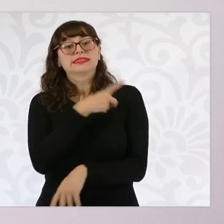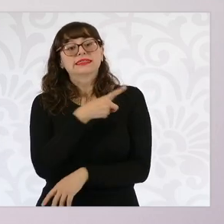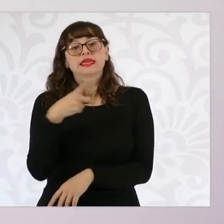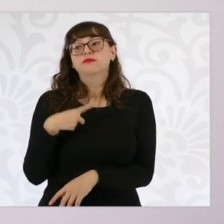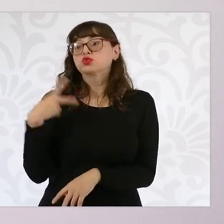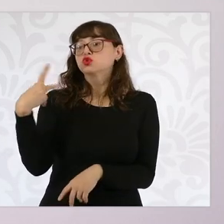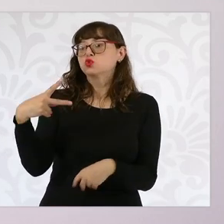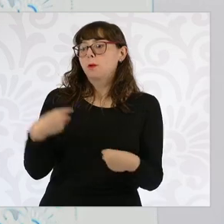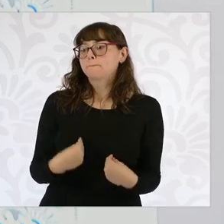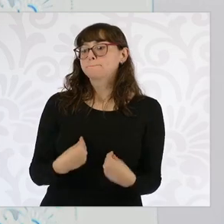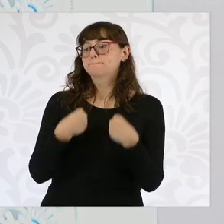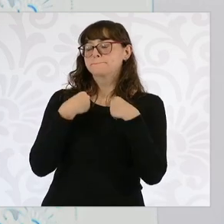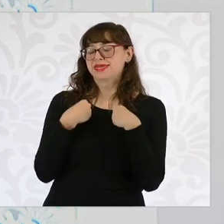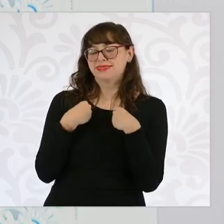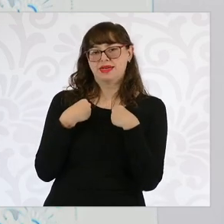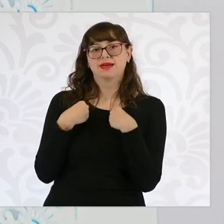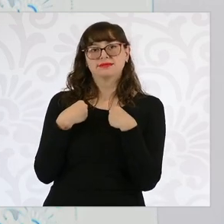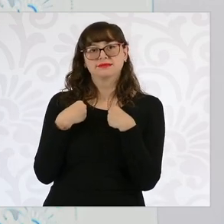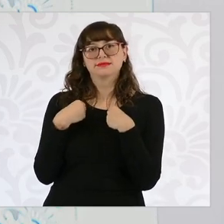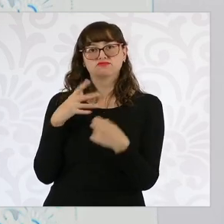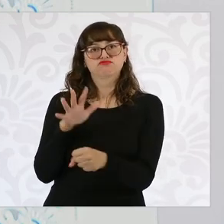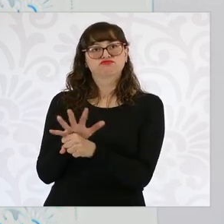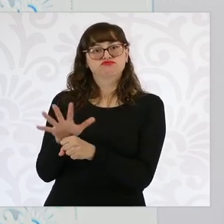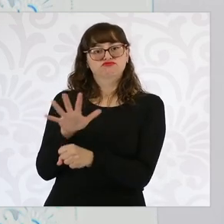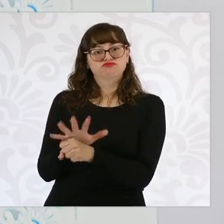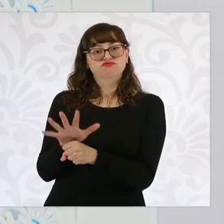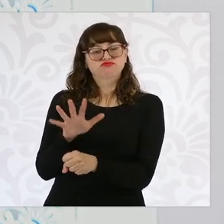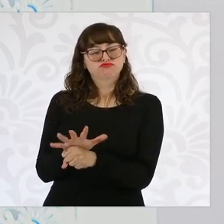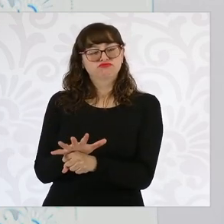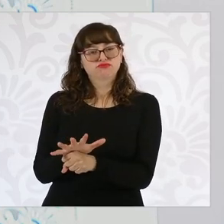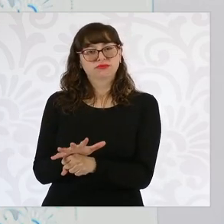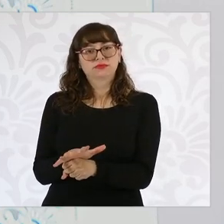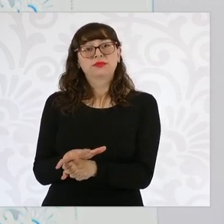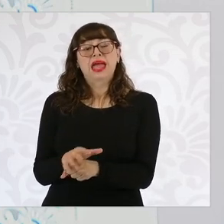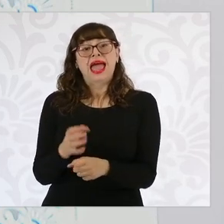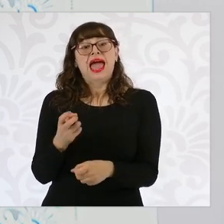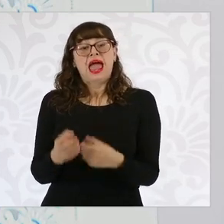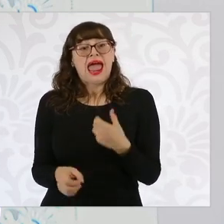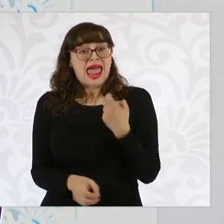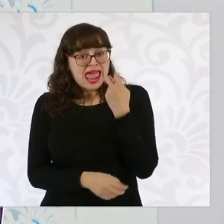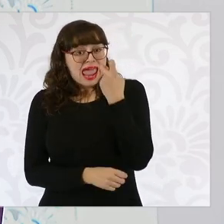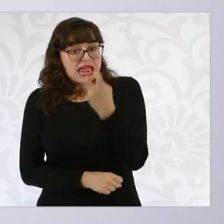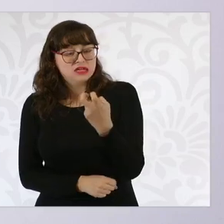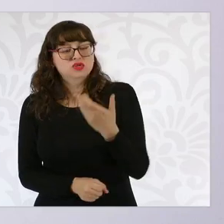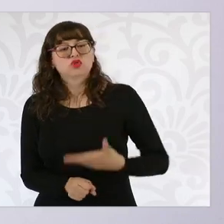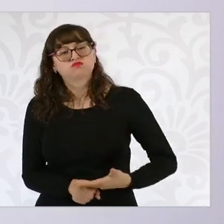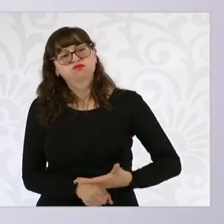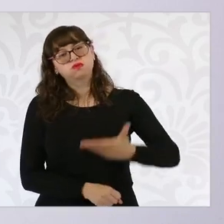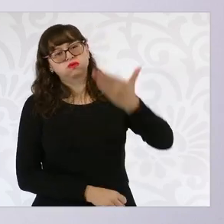felicidad. De eso decía desde entonces Morelos y la Constitución de Apatzinga.